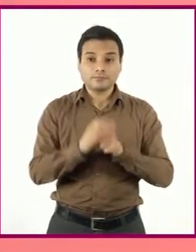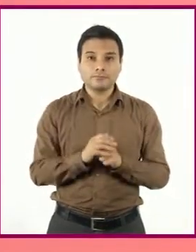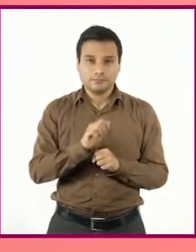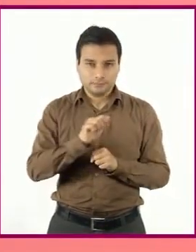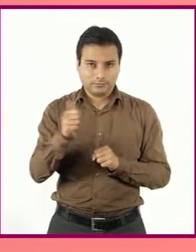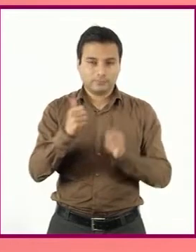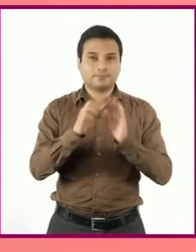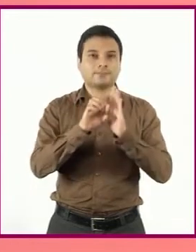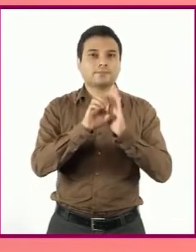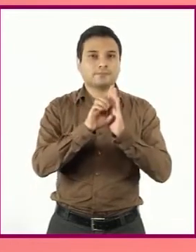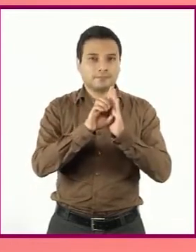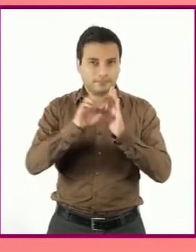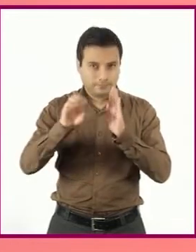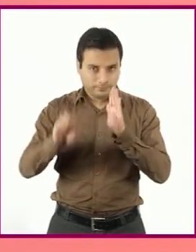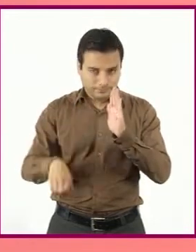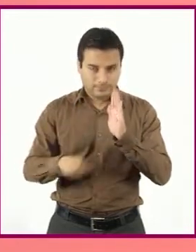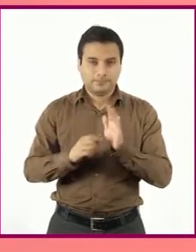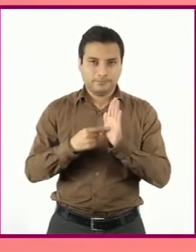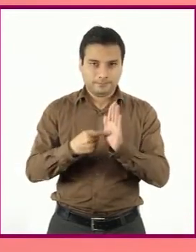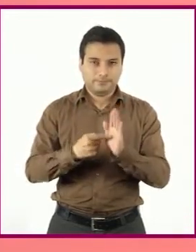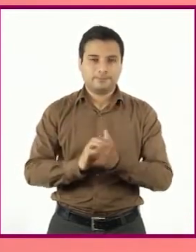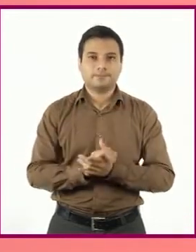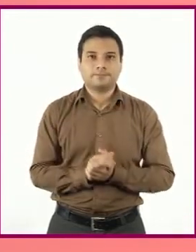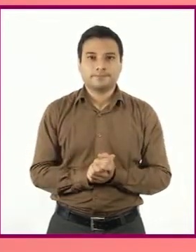ejemplo de autobiografía?